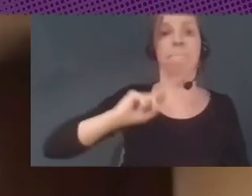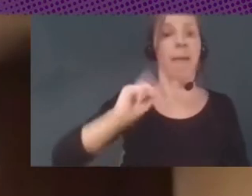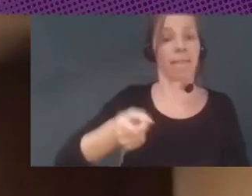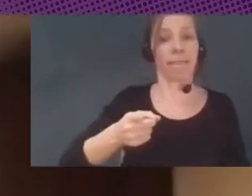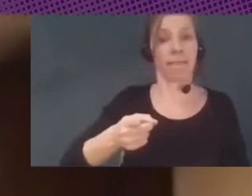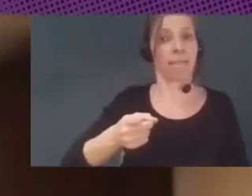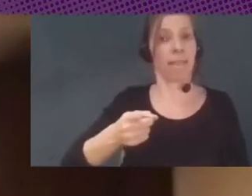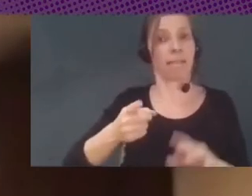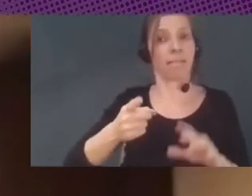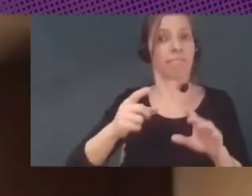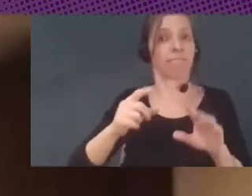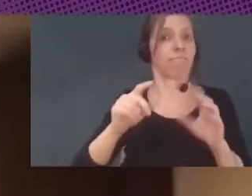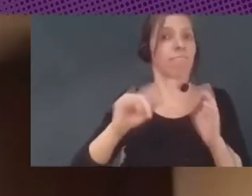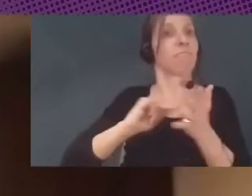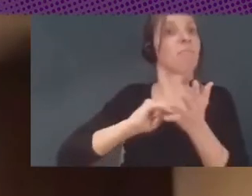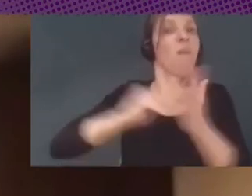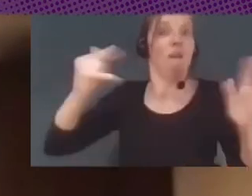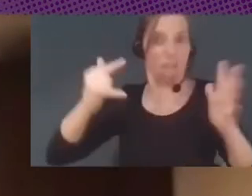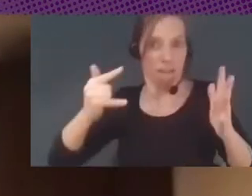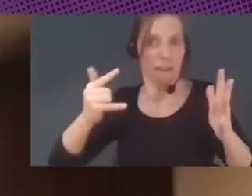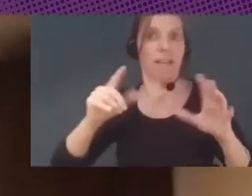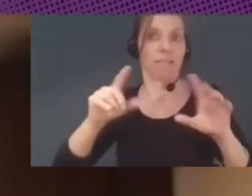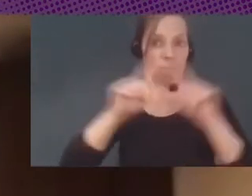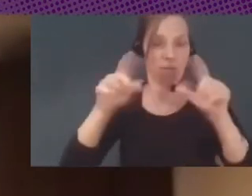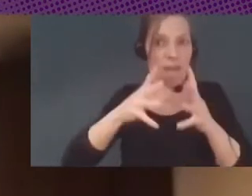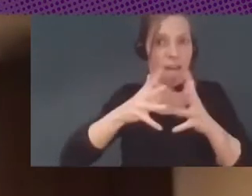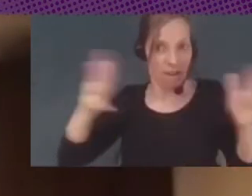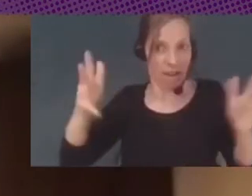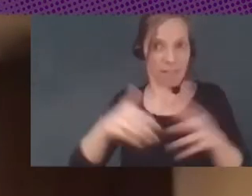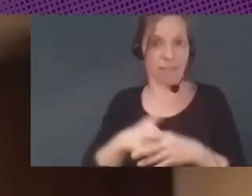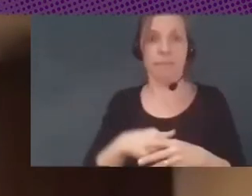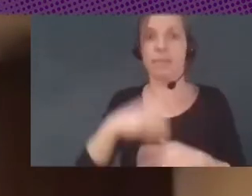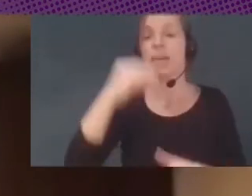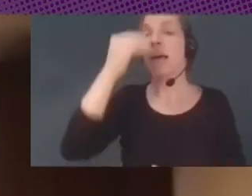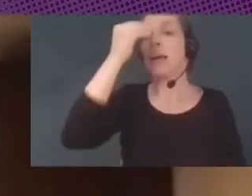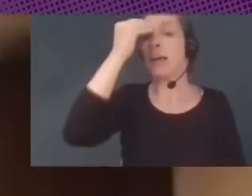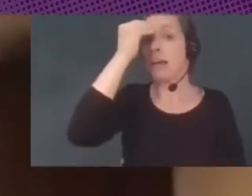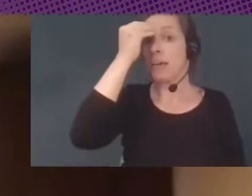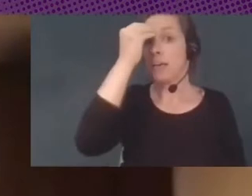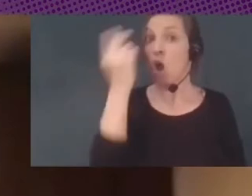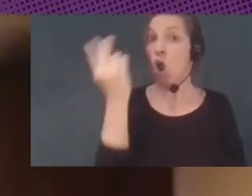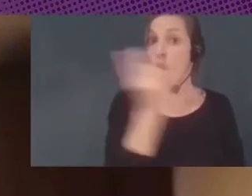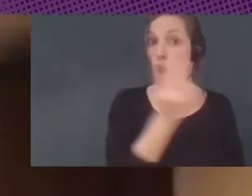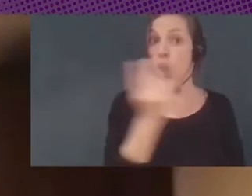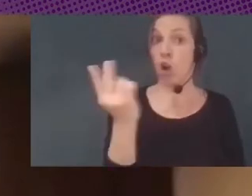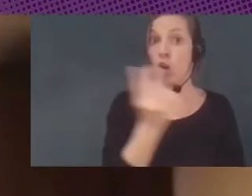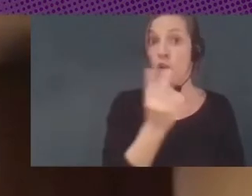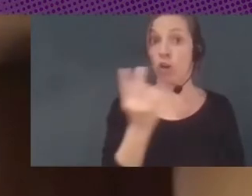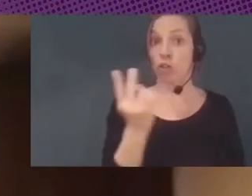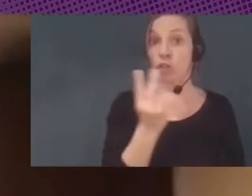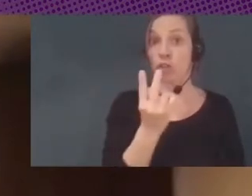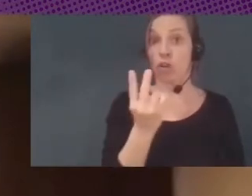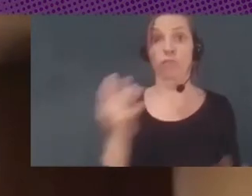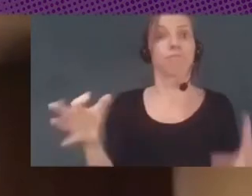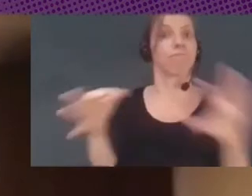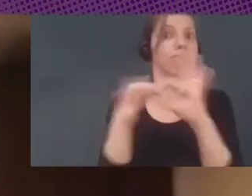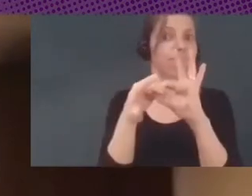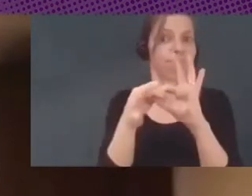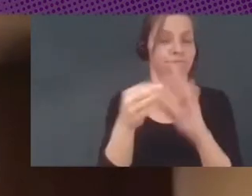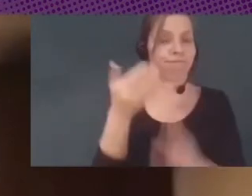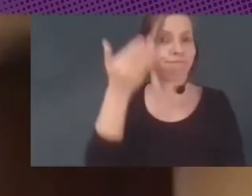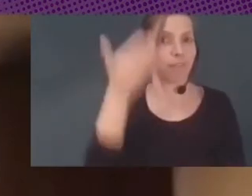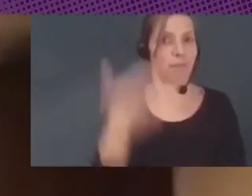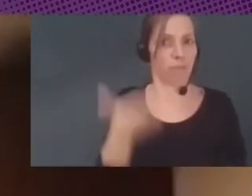grandes tecnológicas. Creo que la intersección entre esos dos puntos es crucial, que los podamos